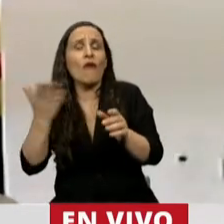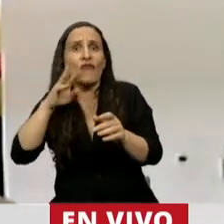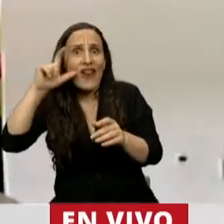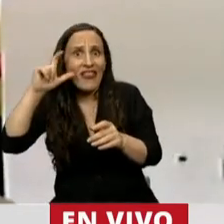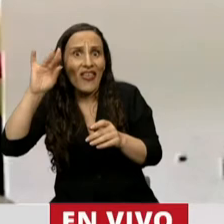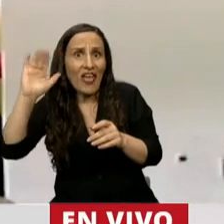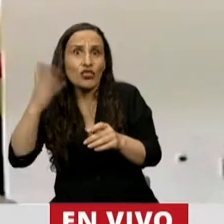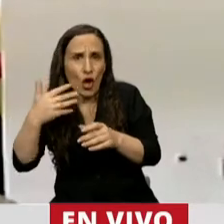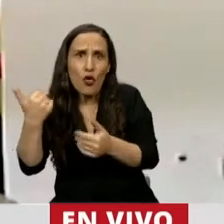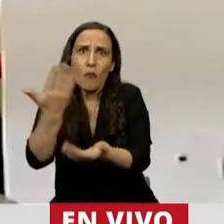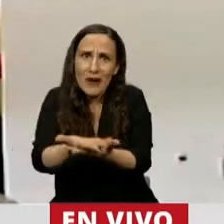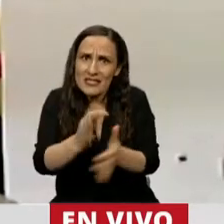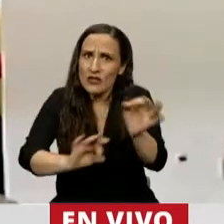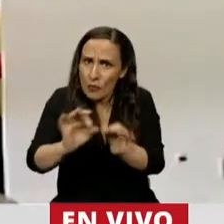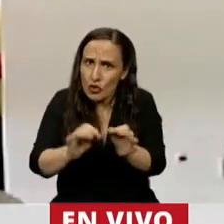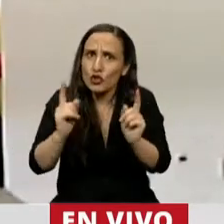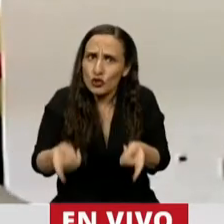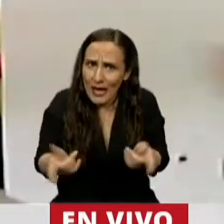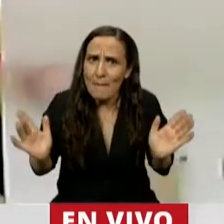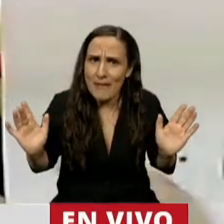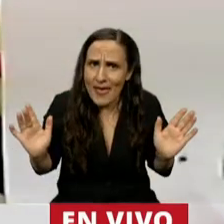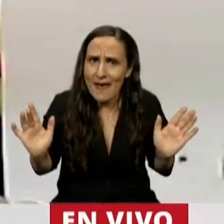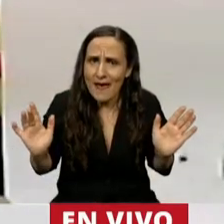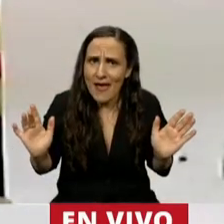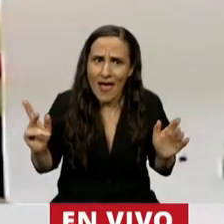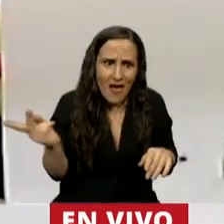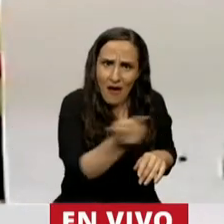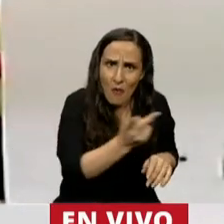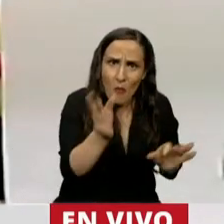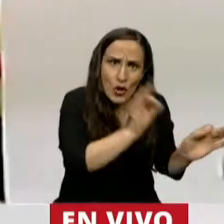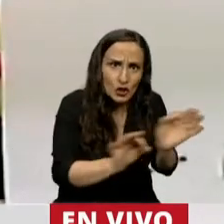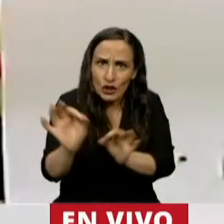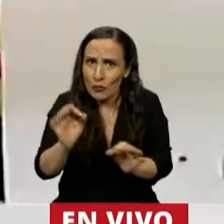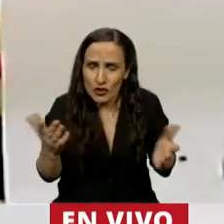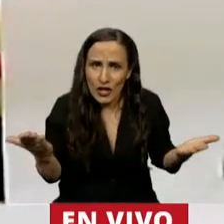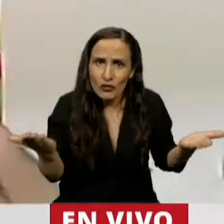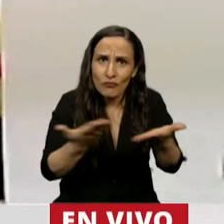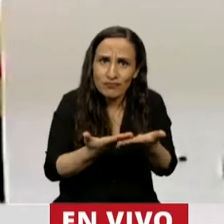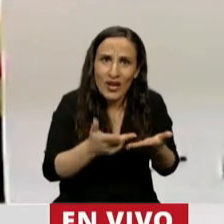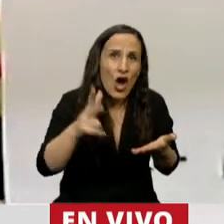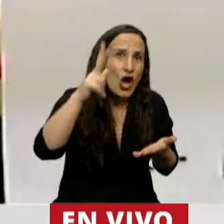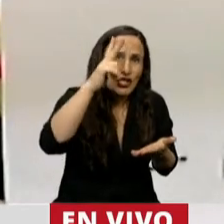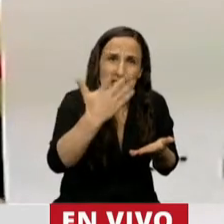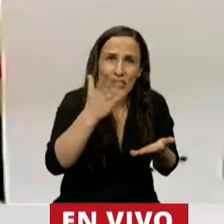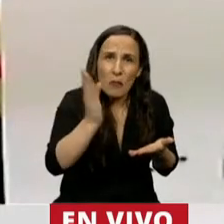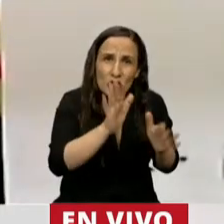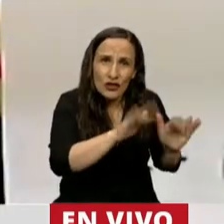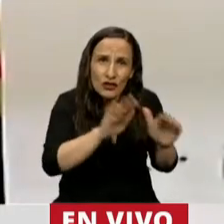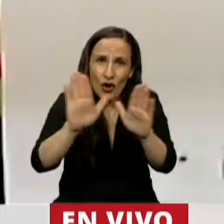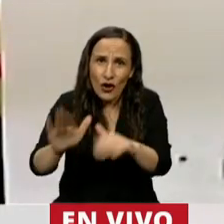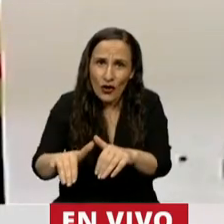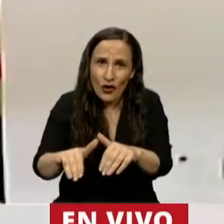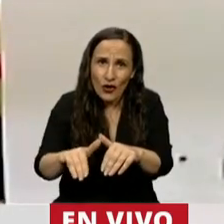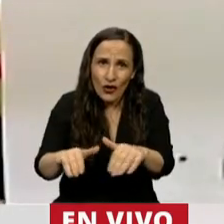de ley de defensa del consumidor. Ambos proyectos tienen una coincidencia del 85%, señor